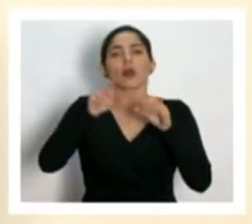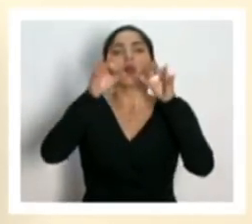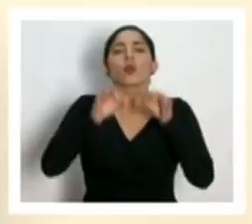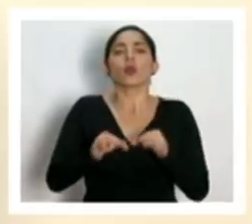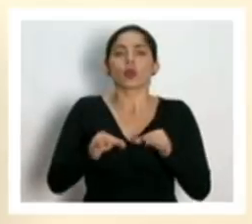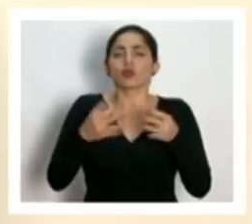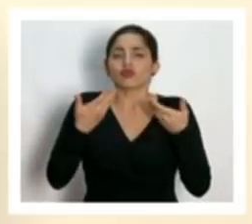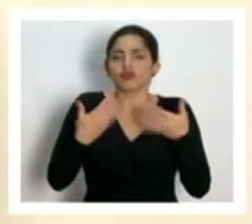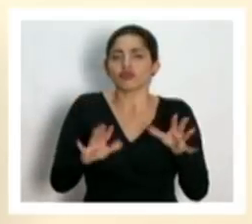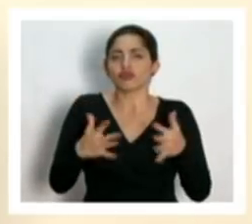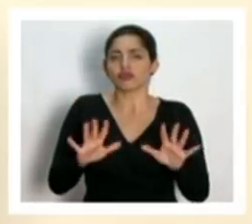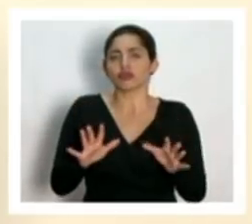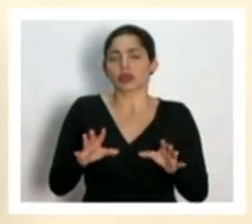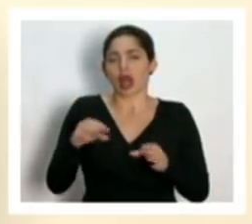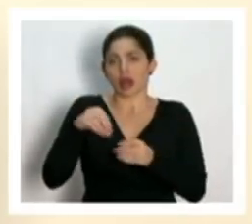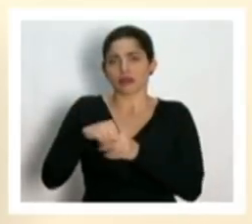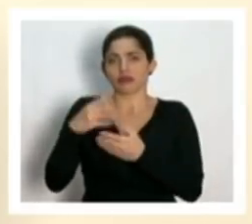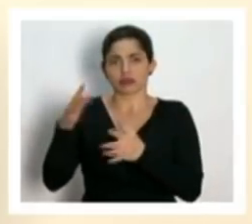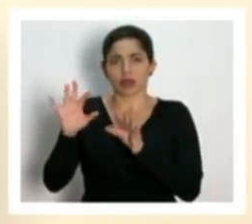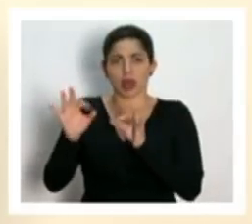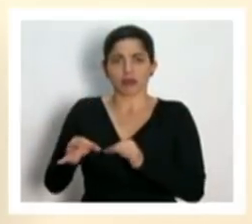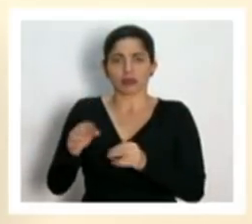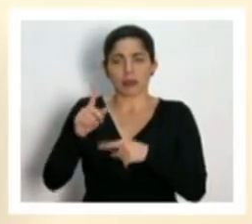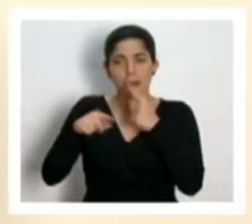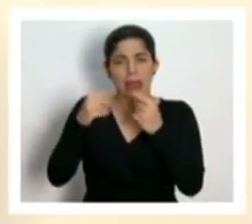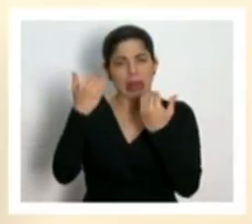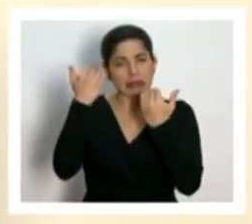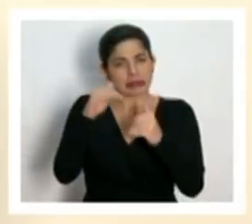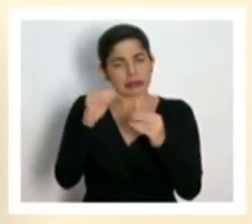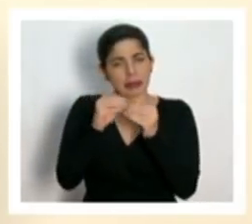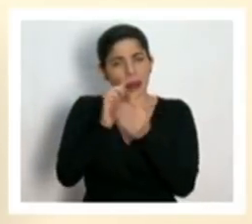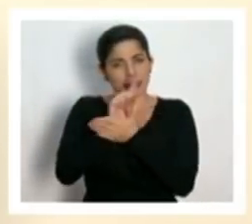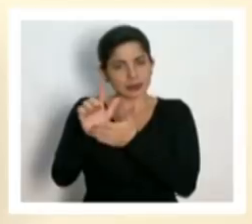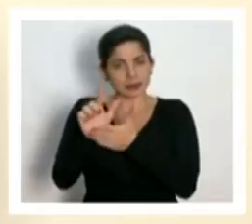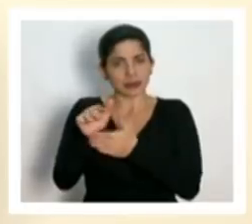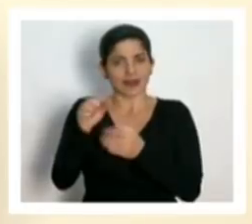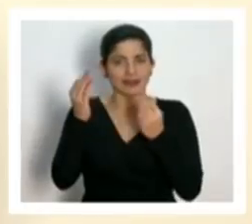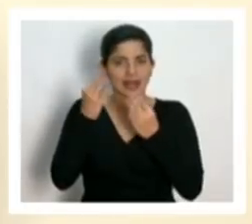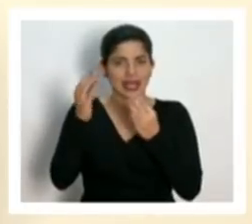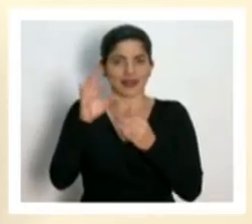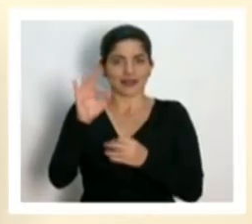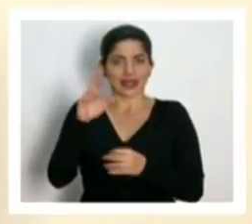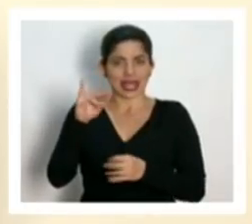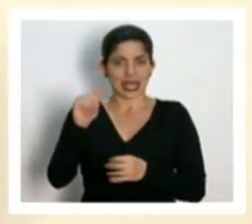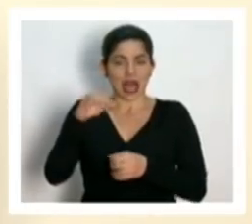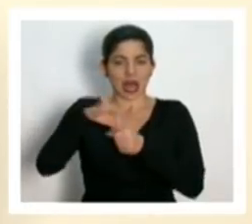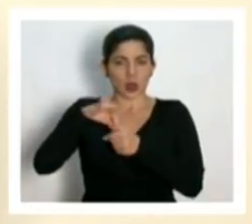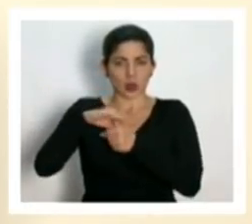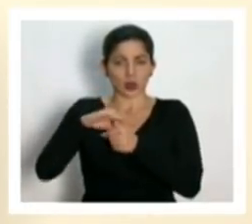ya adoptada y quisiera pedirle a